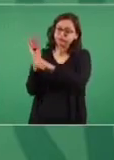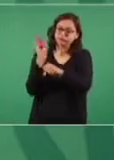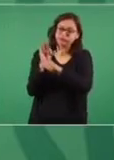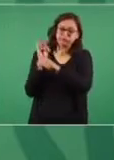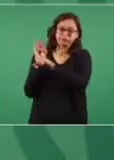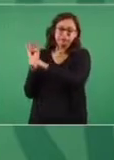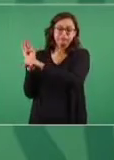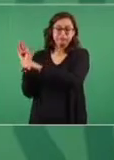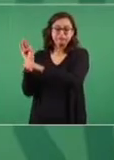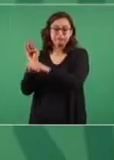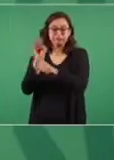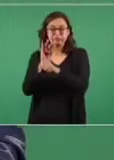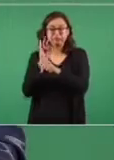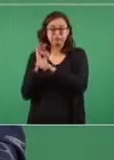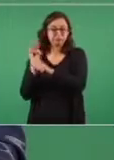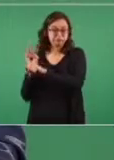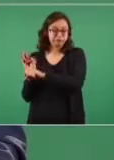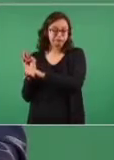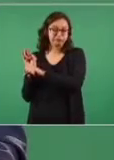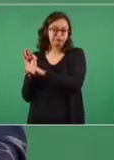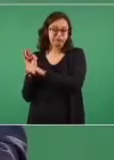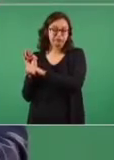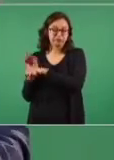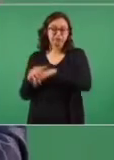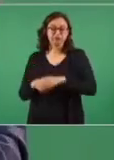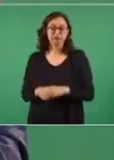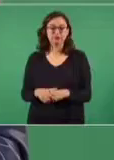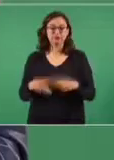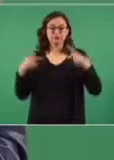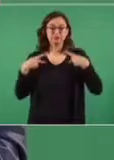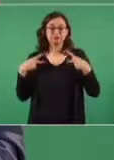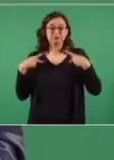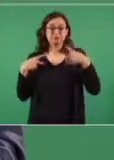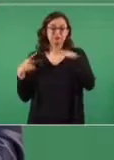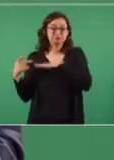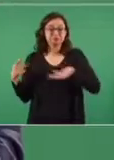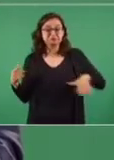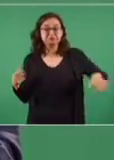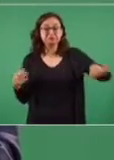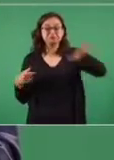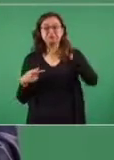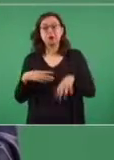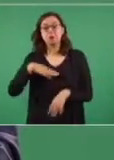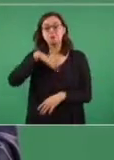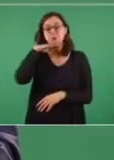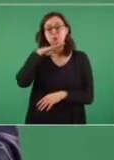y la gente no se enteraba